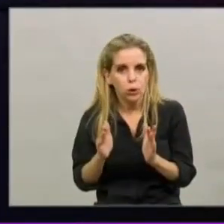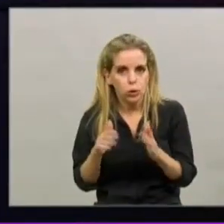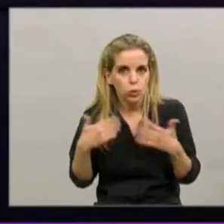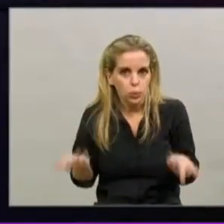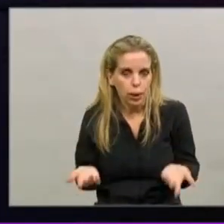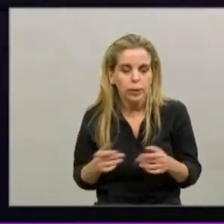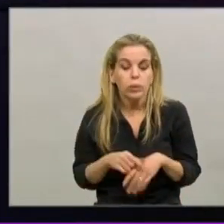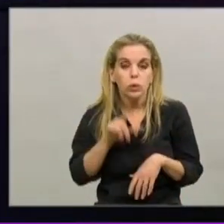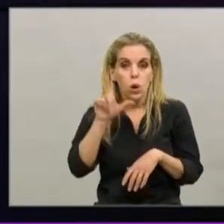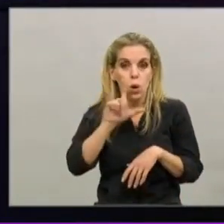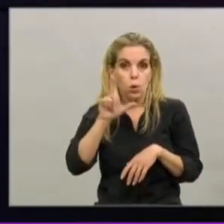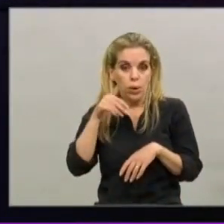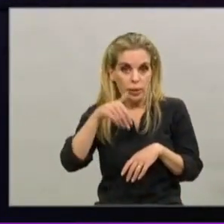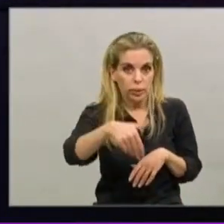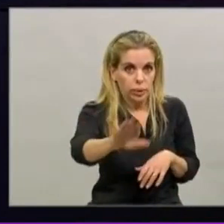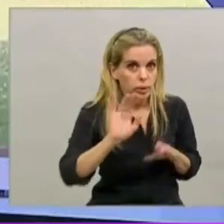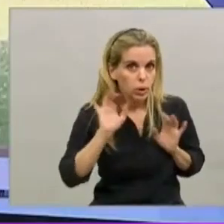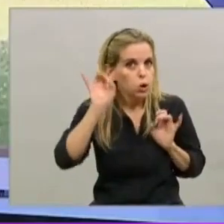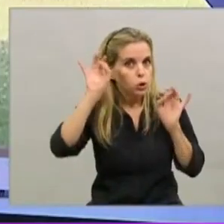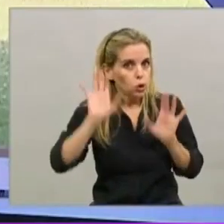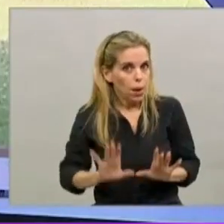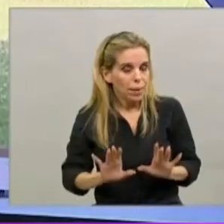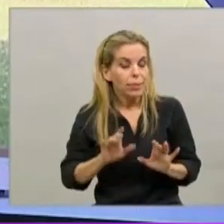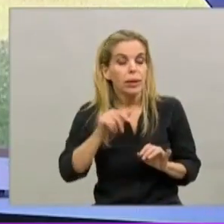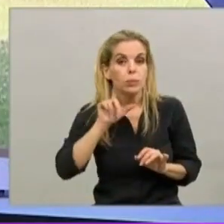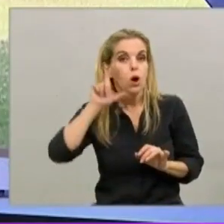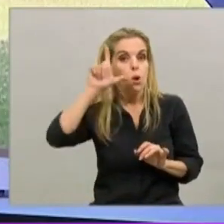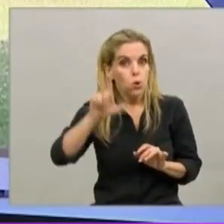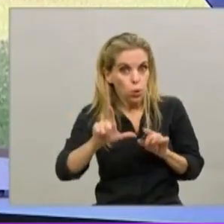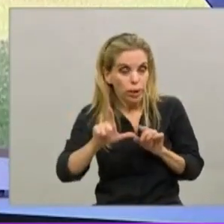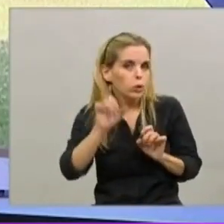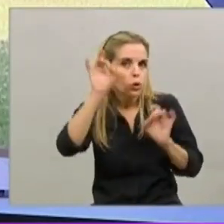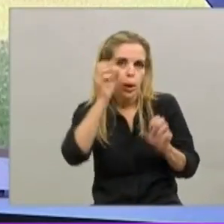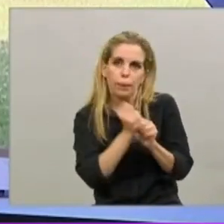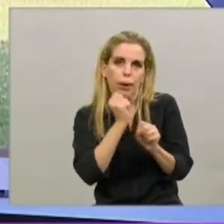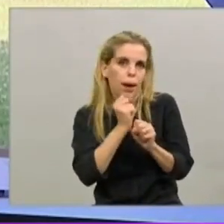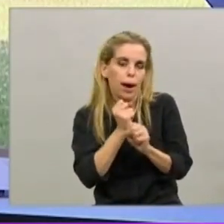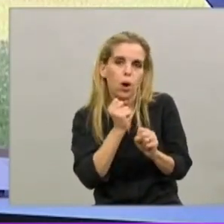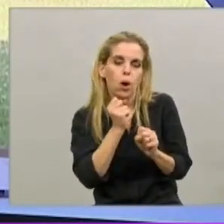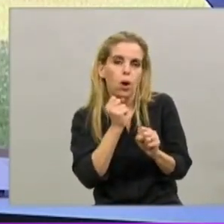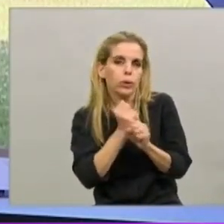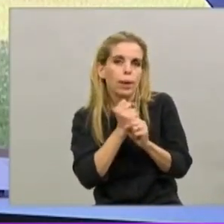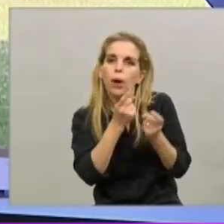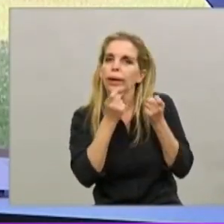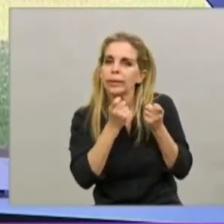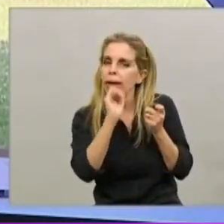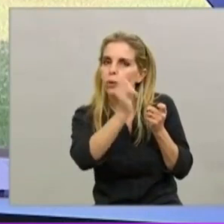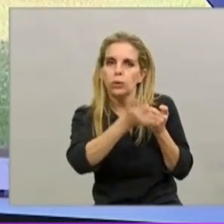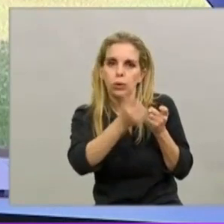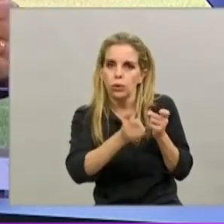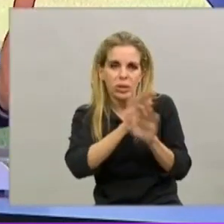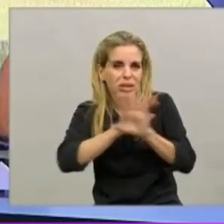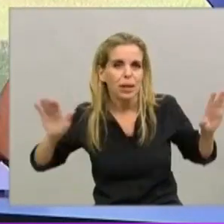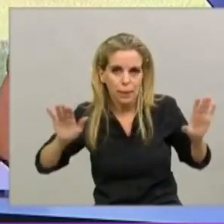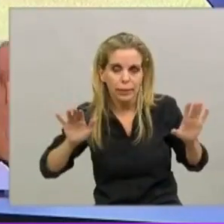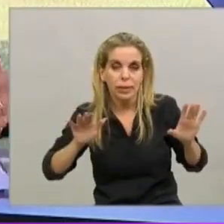A partir del lunes, solo van a poder viajar de lunes a las 0 horas aquellos trabajadores esenciales, nadie más. Y se va a aplicar un control